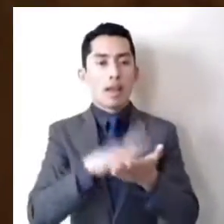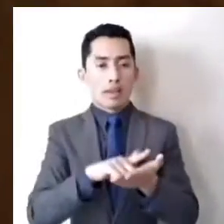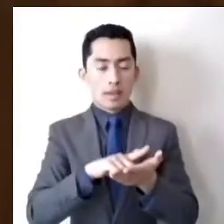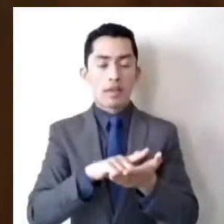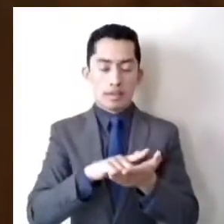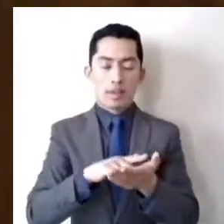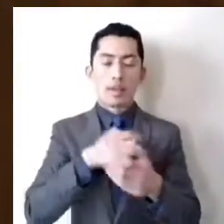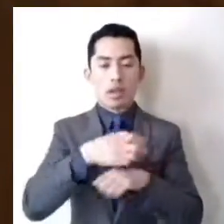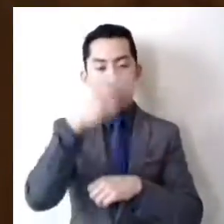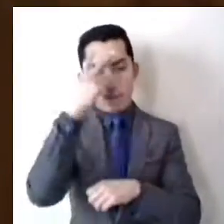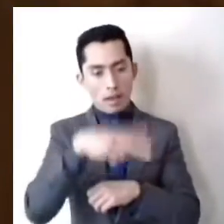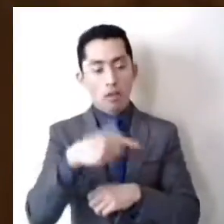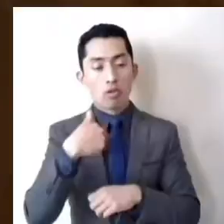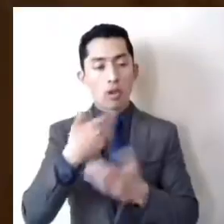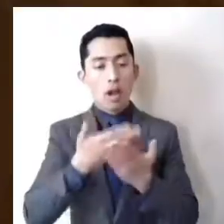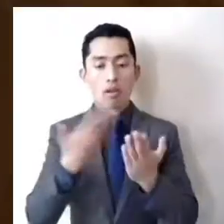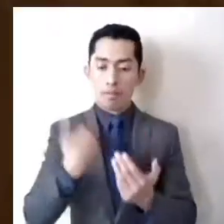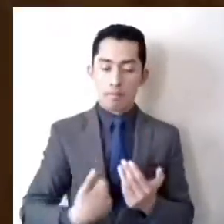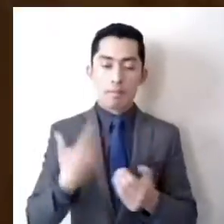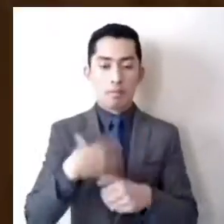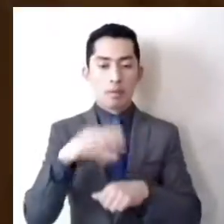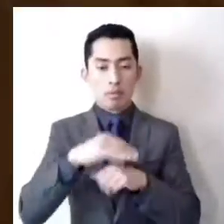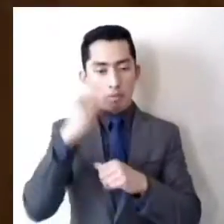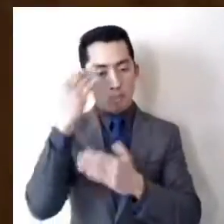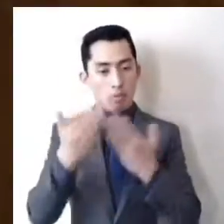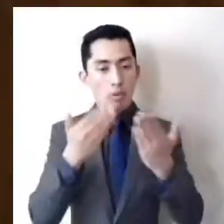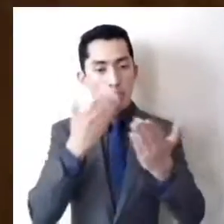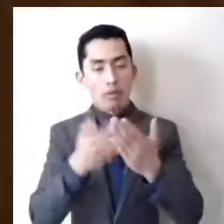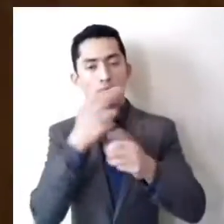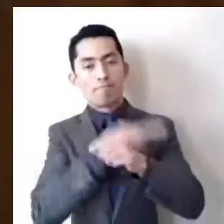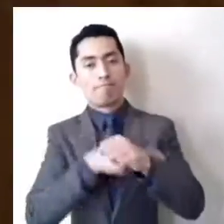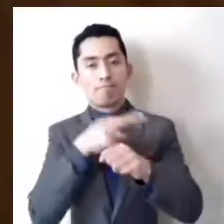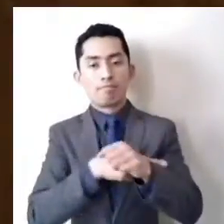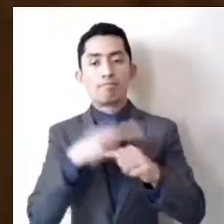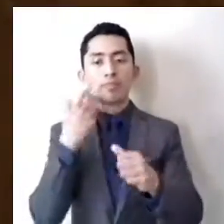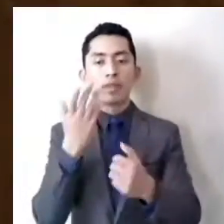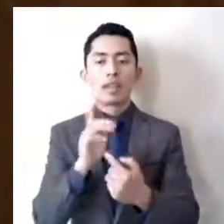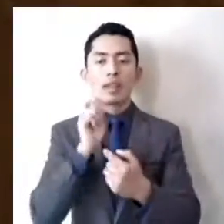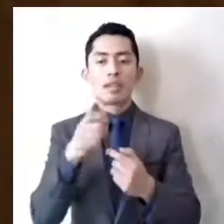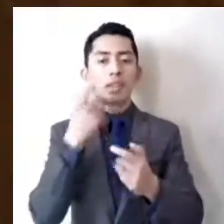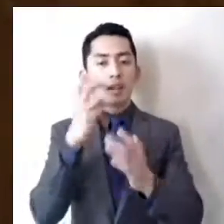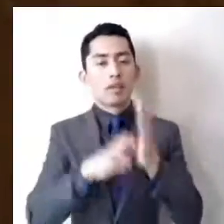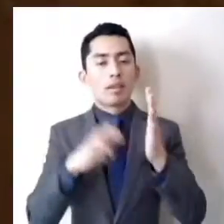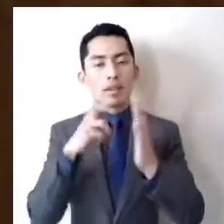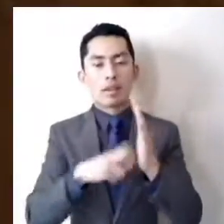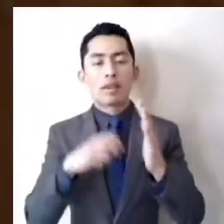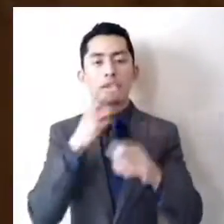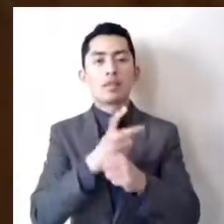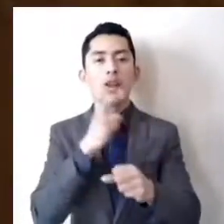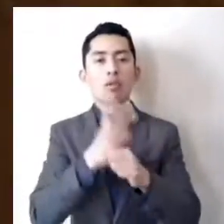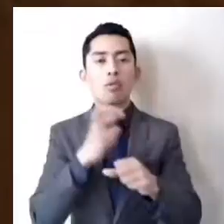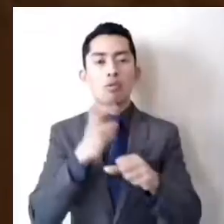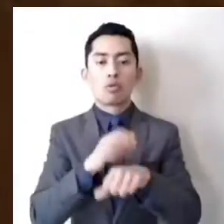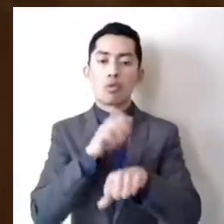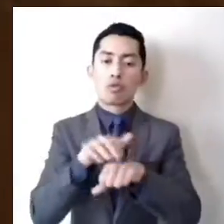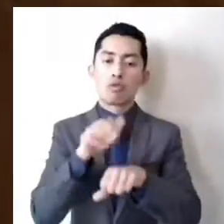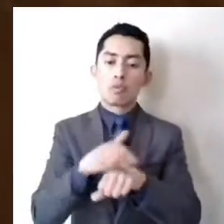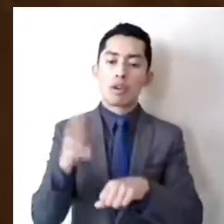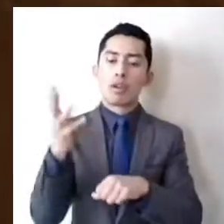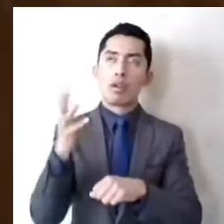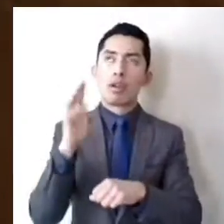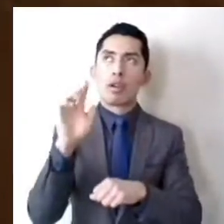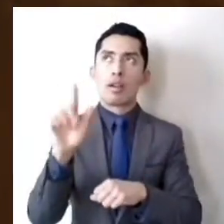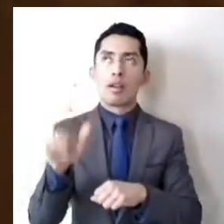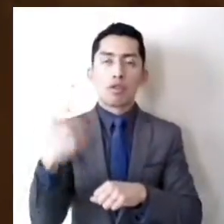me permito presentar iniciativa con proyecto de decreto que reforma el segundo párrafo de la fracción décima segunda del artículo